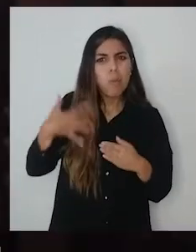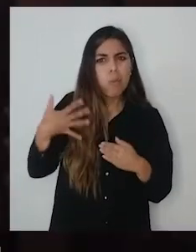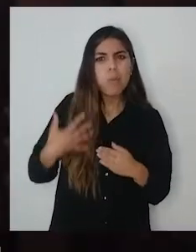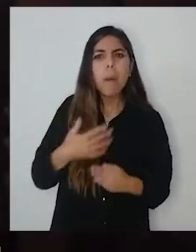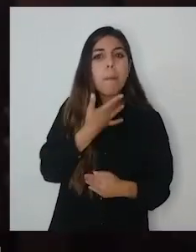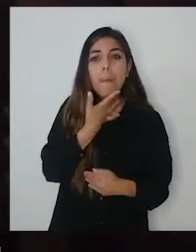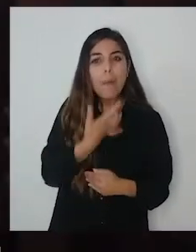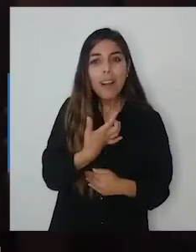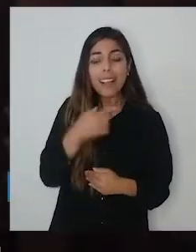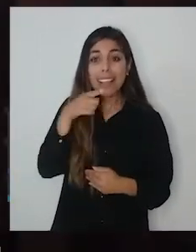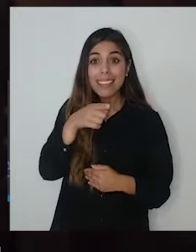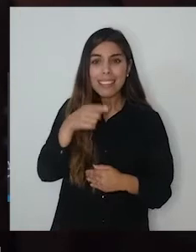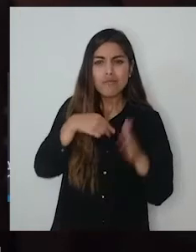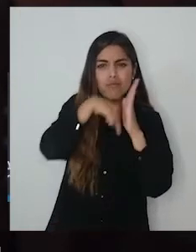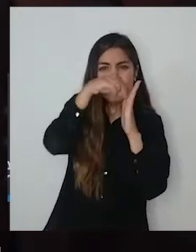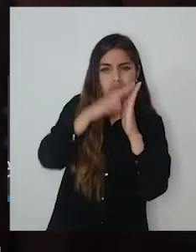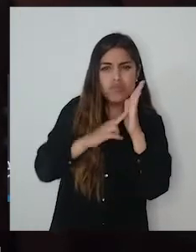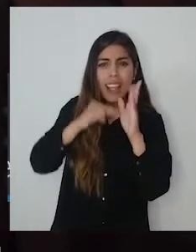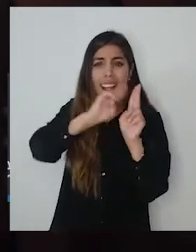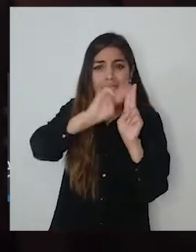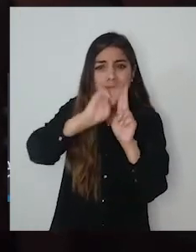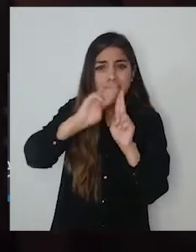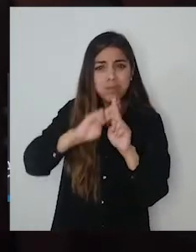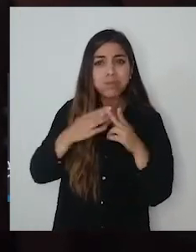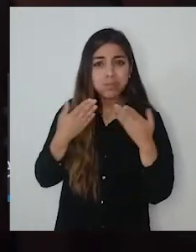La importancia de realizar una obra de emergencia en el mural